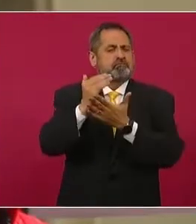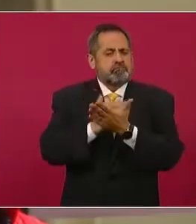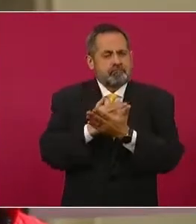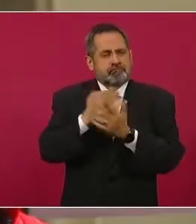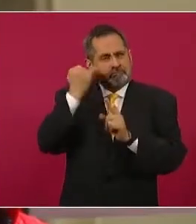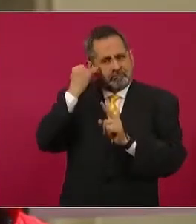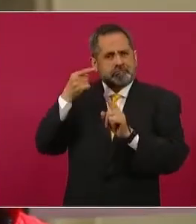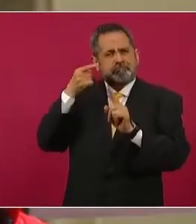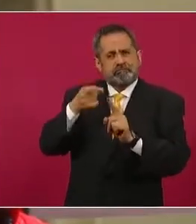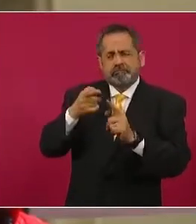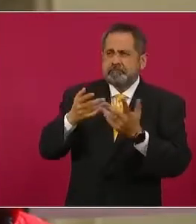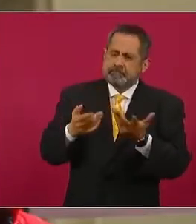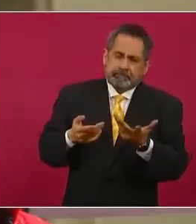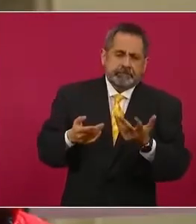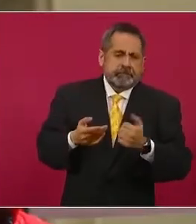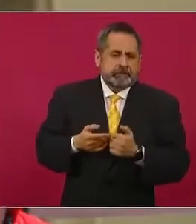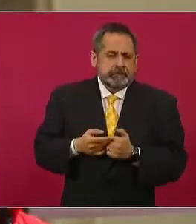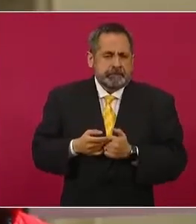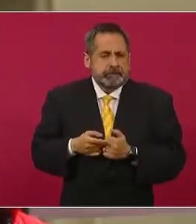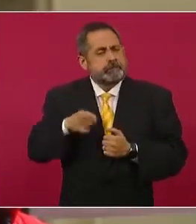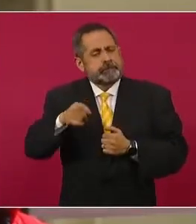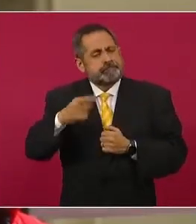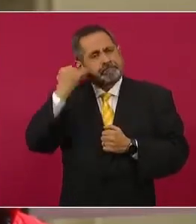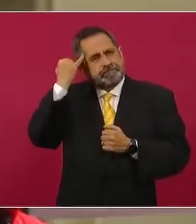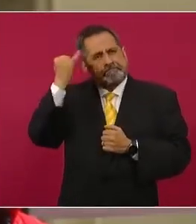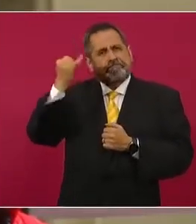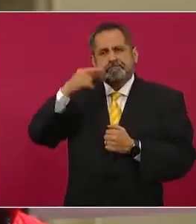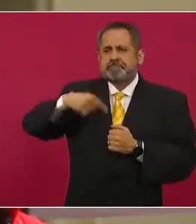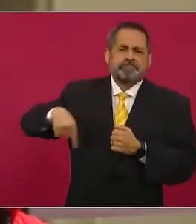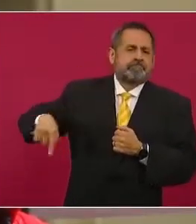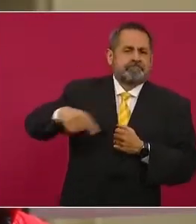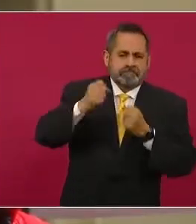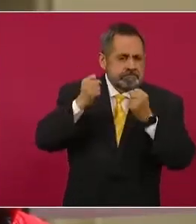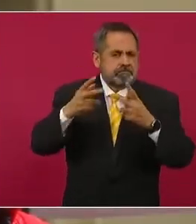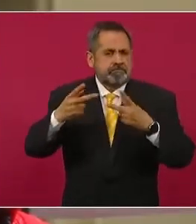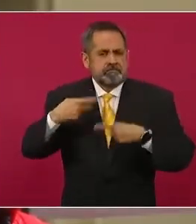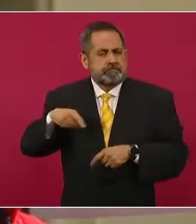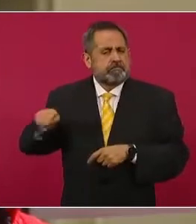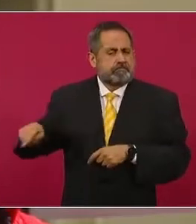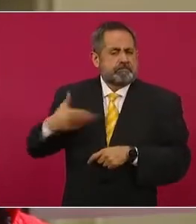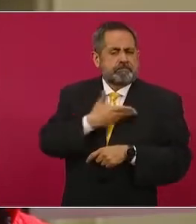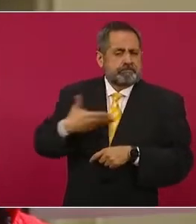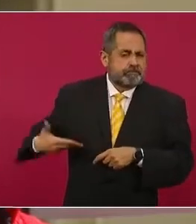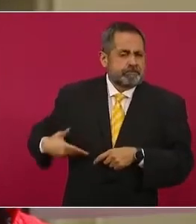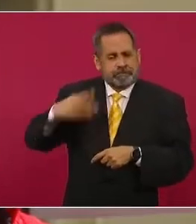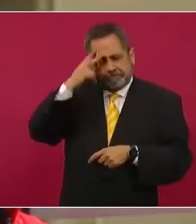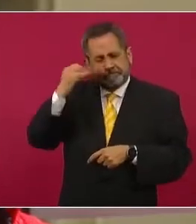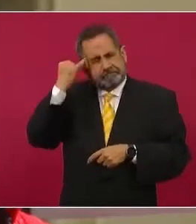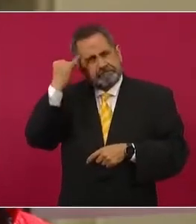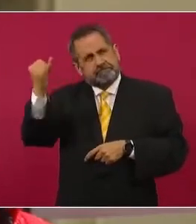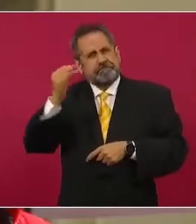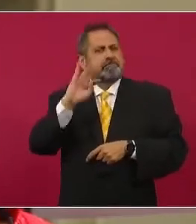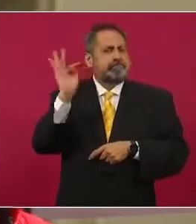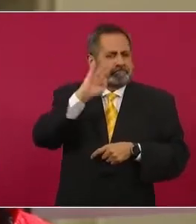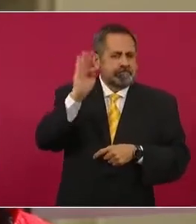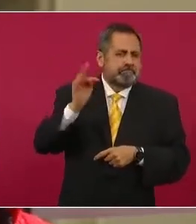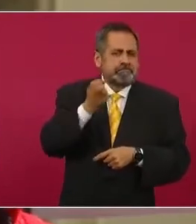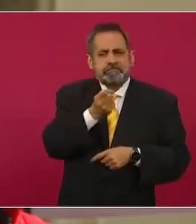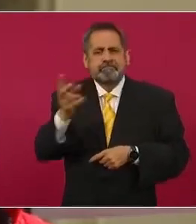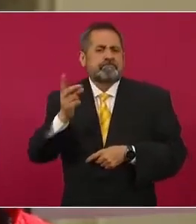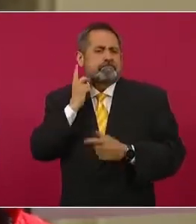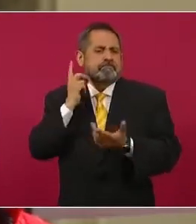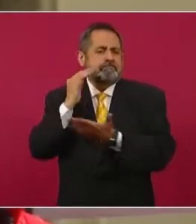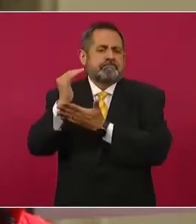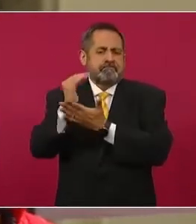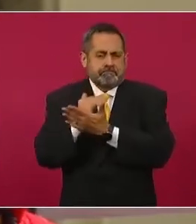premisa ha sido una teoría, una hipótesis que ha planteado mucho el presidente de la República desde el inicio de su gobierno. Bueno, ¿se